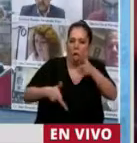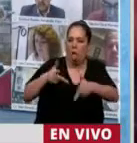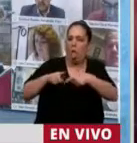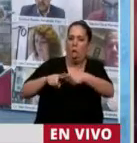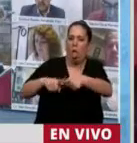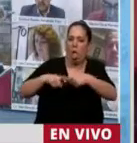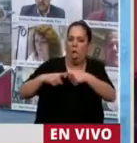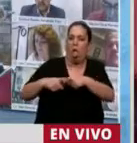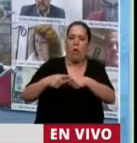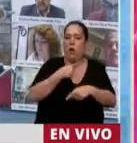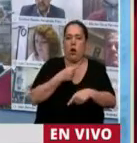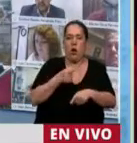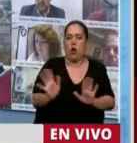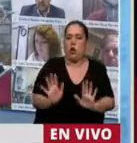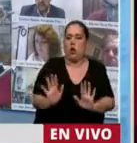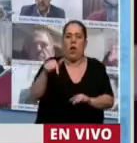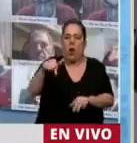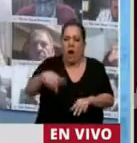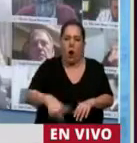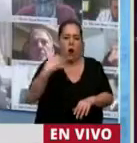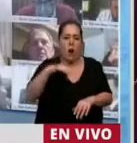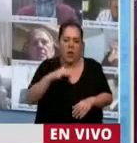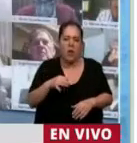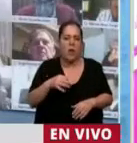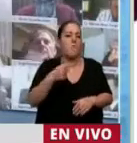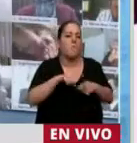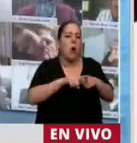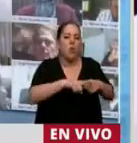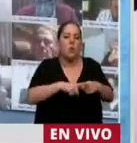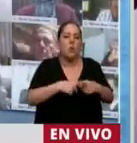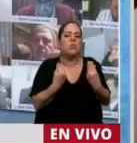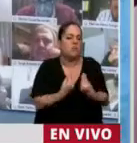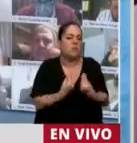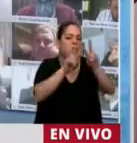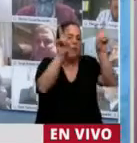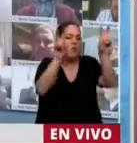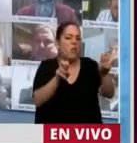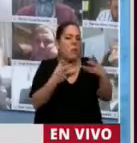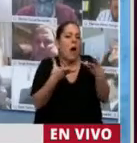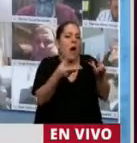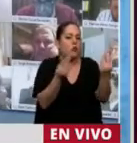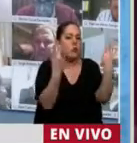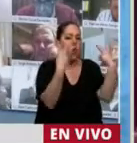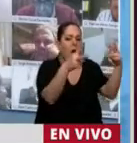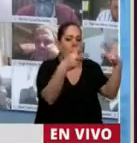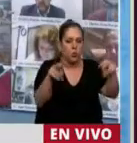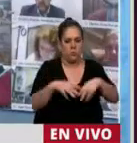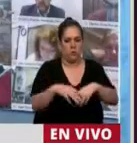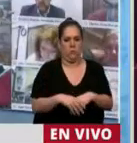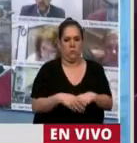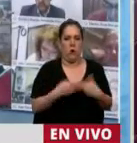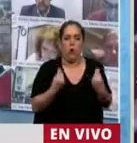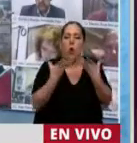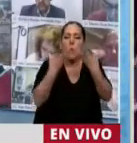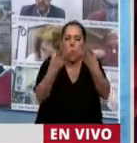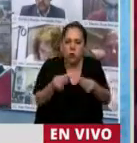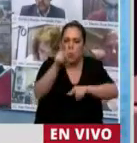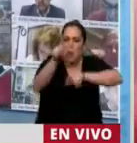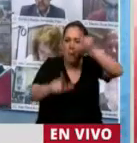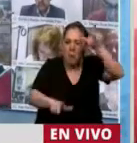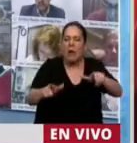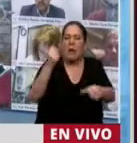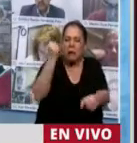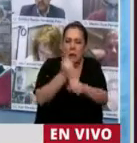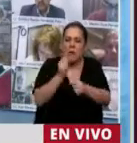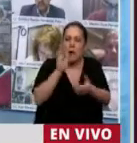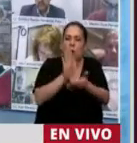mire la falta de sentido común, porque hay que tener sentido común en esto. La legislatura de la